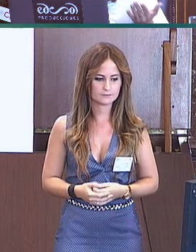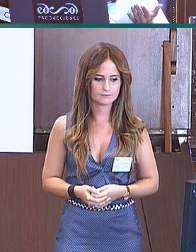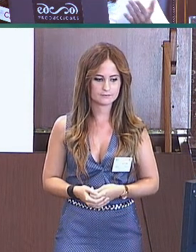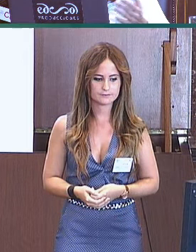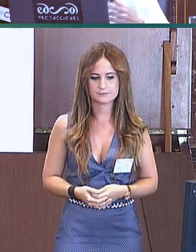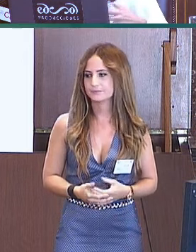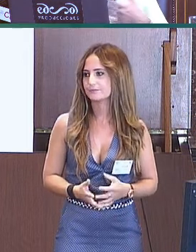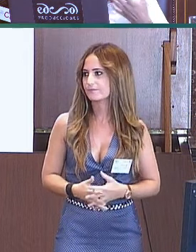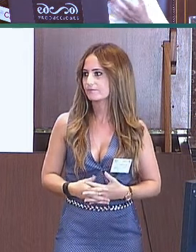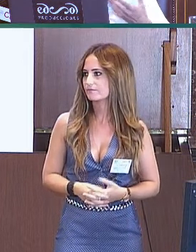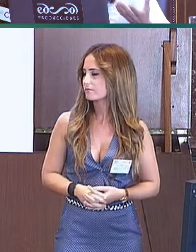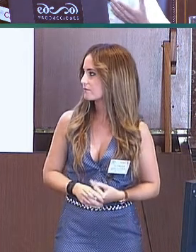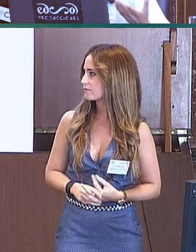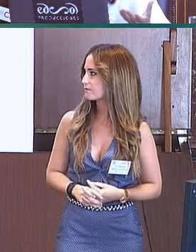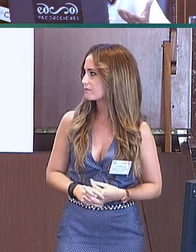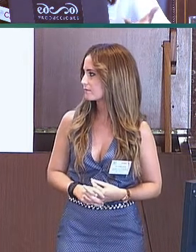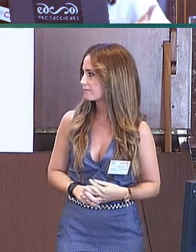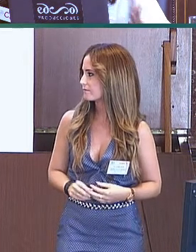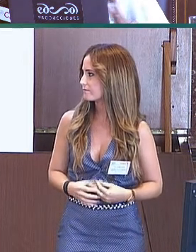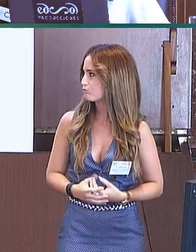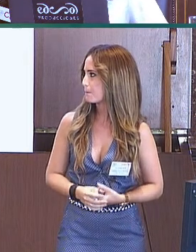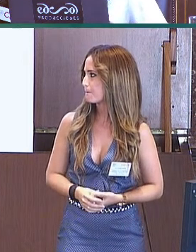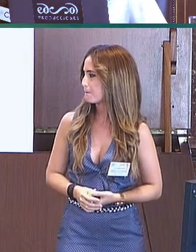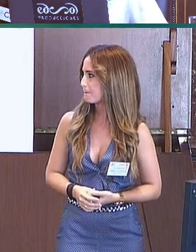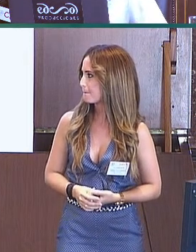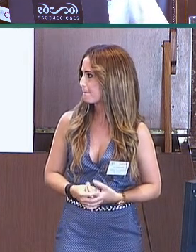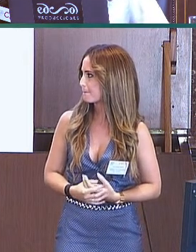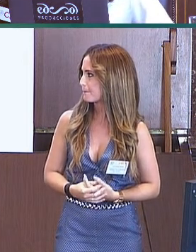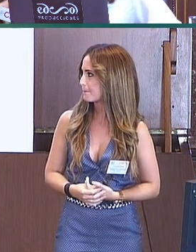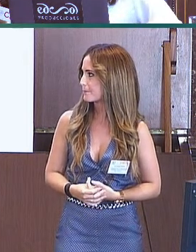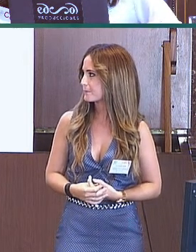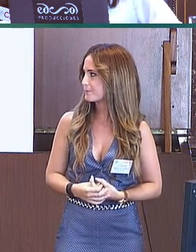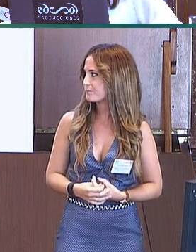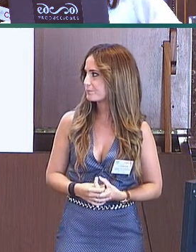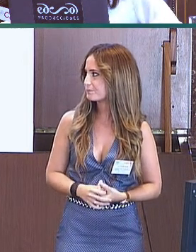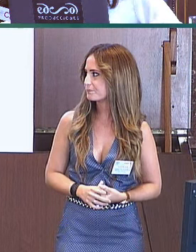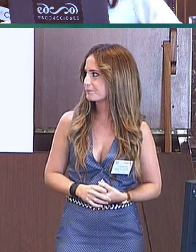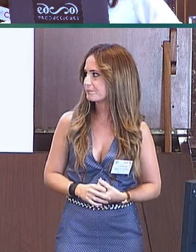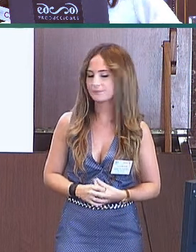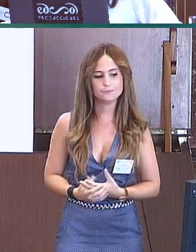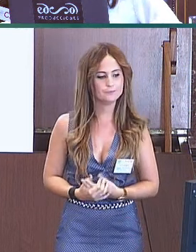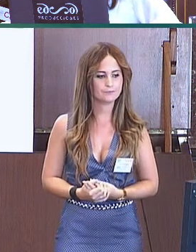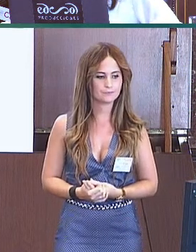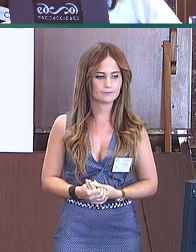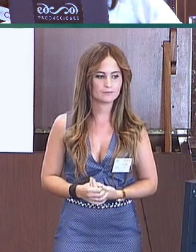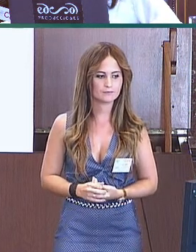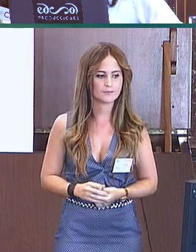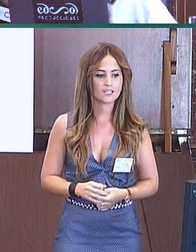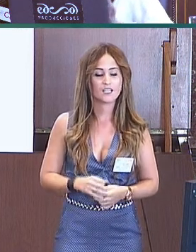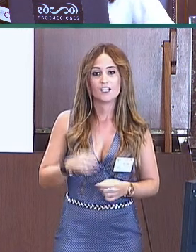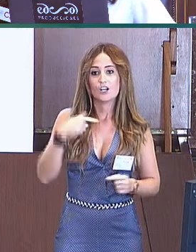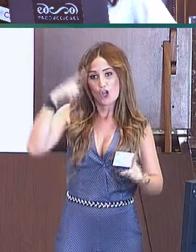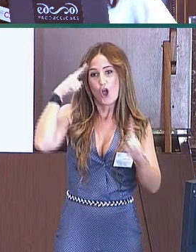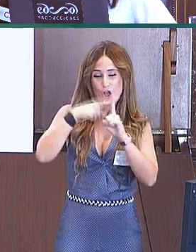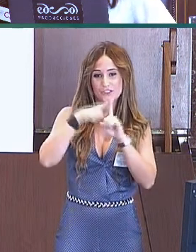de padres sordos, pues, tenían un mayor desarrollo lésbico que los hijos sordos de padres oyentes. Bueno, pues, el objetivo